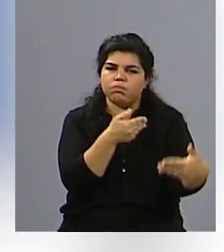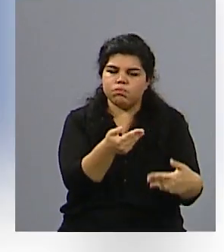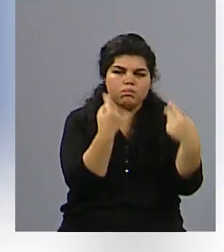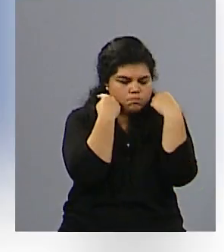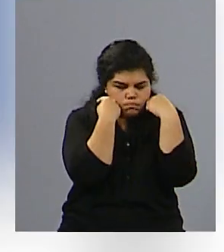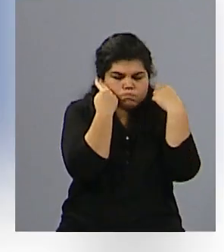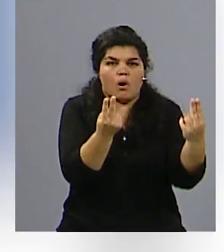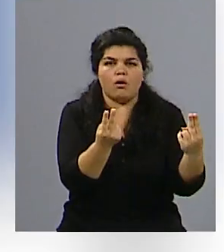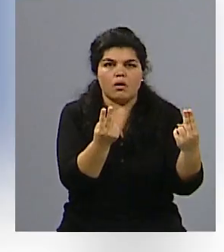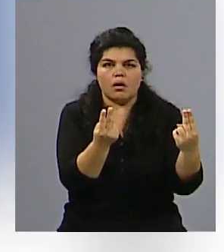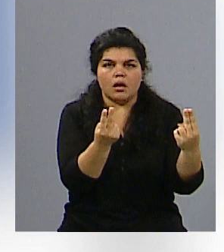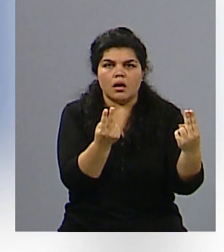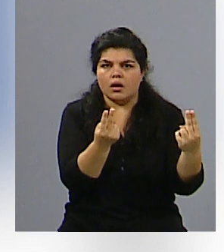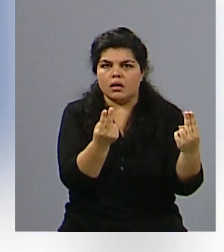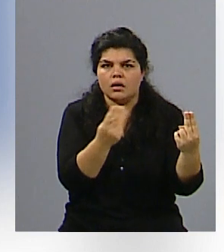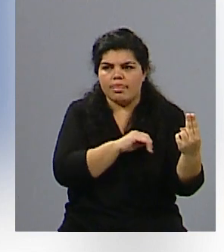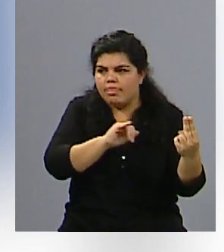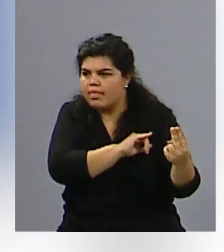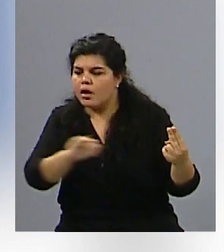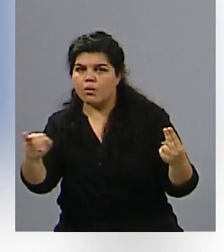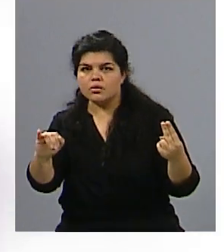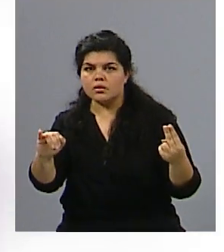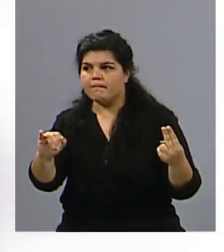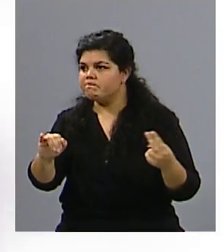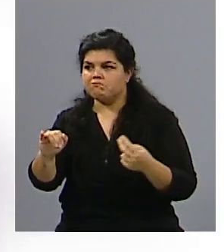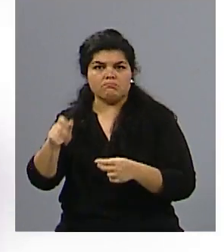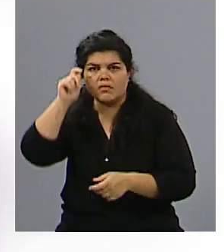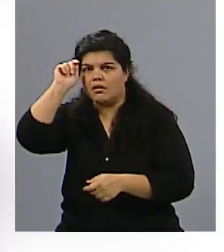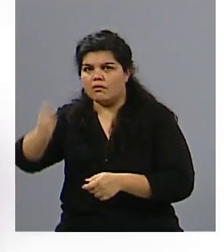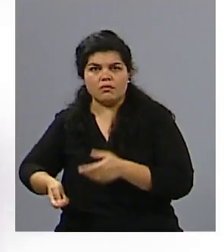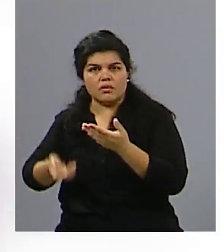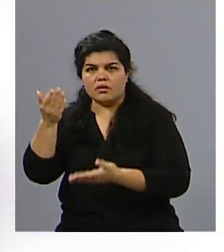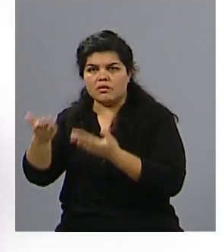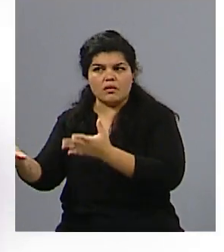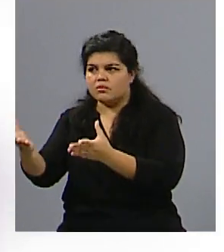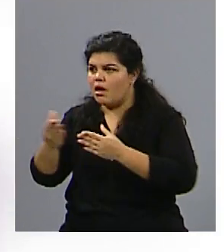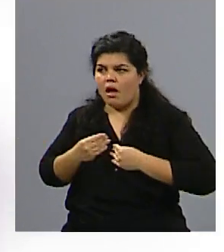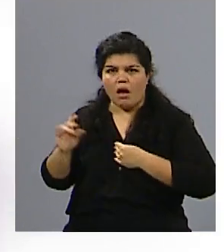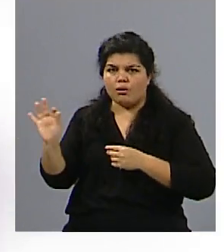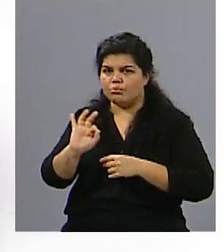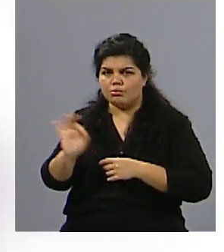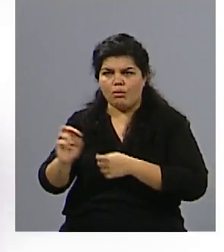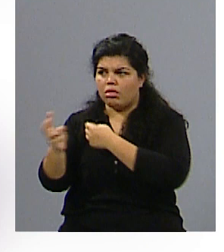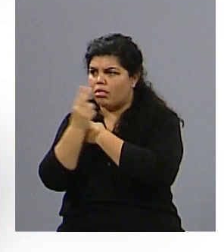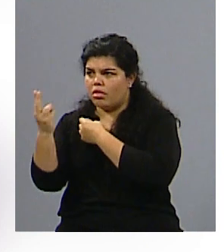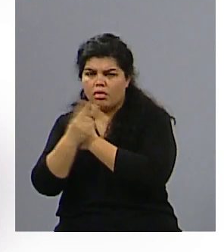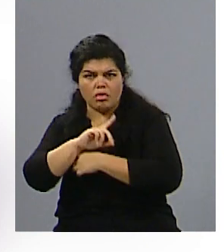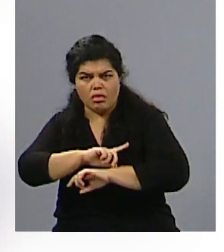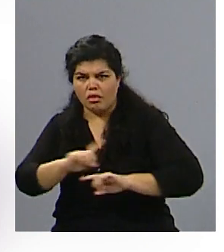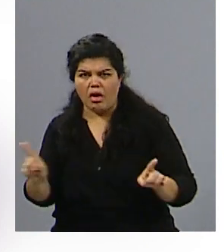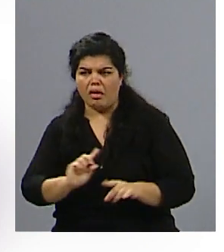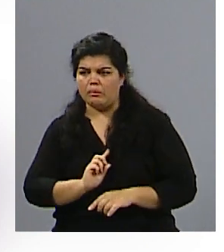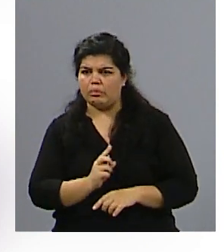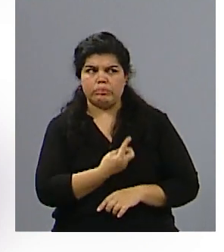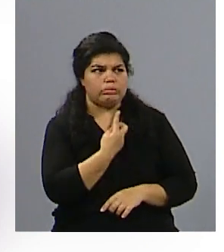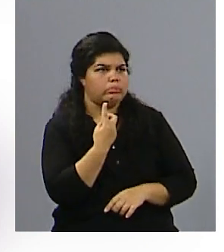y después no tienen la respuesta de la justicia, como ha pasado muchas veces, que han hecho denuncias previas y